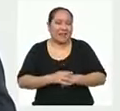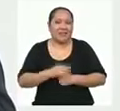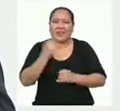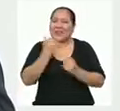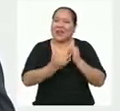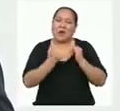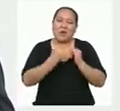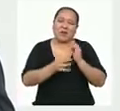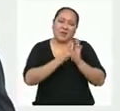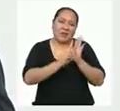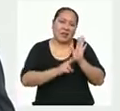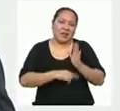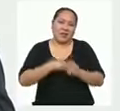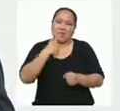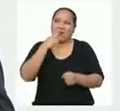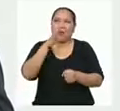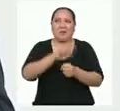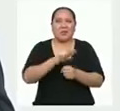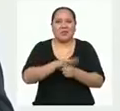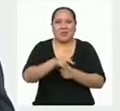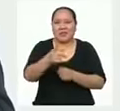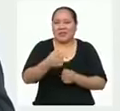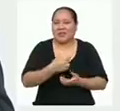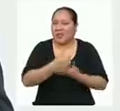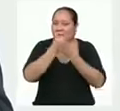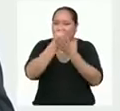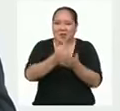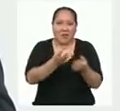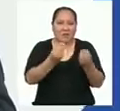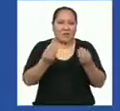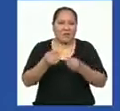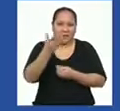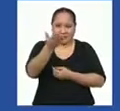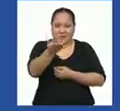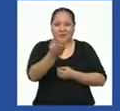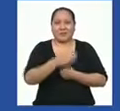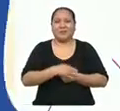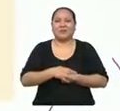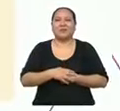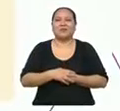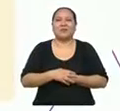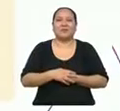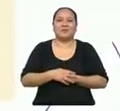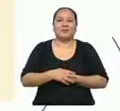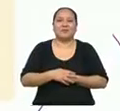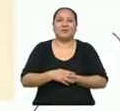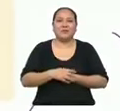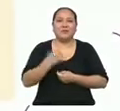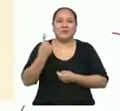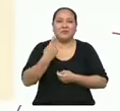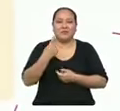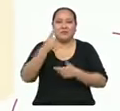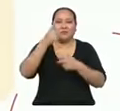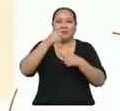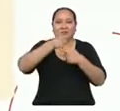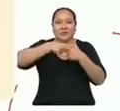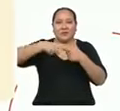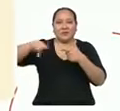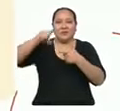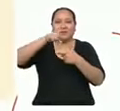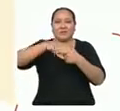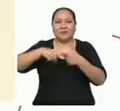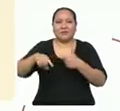Es la última y te prometo que te va a ser muy útil. Ahí va. Solo dividimos la